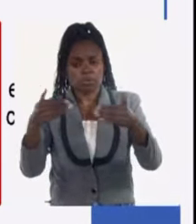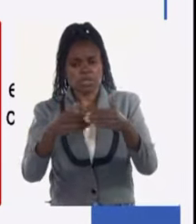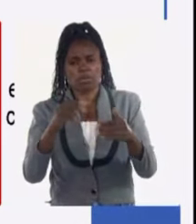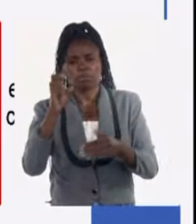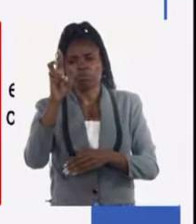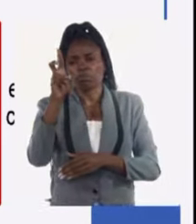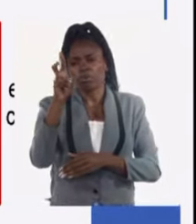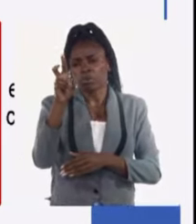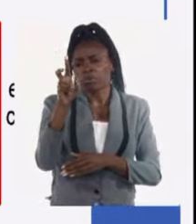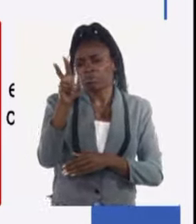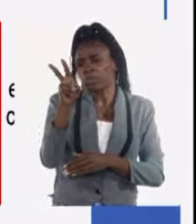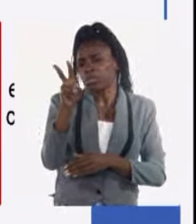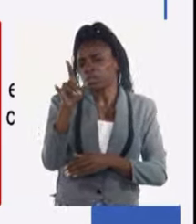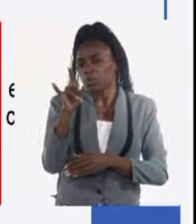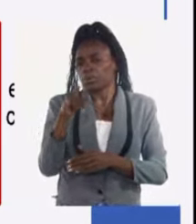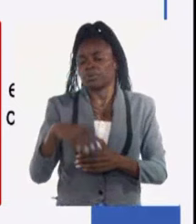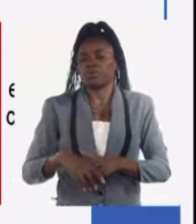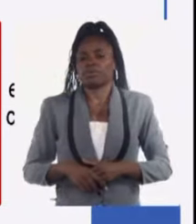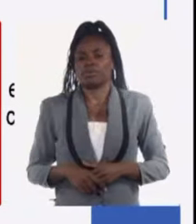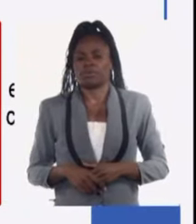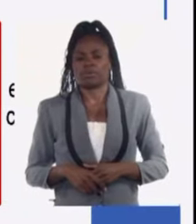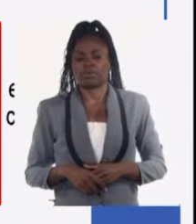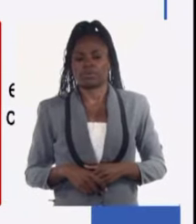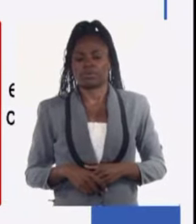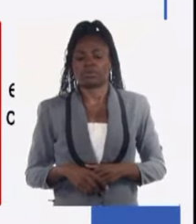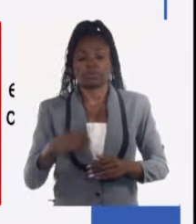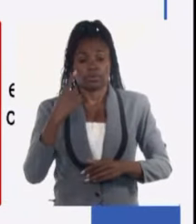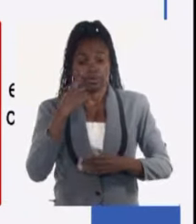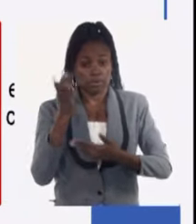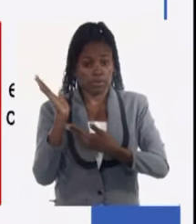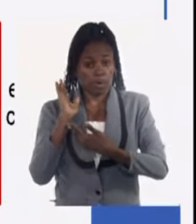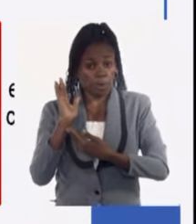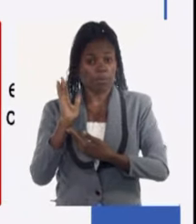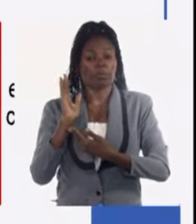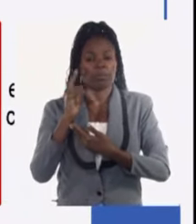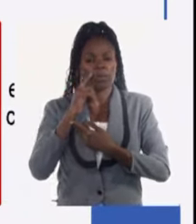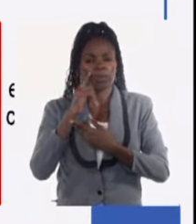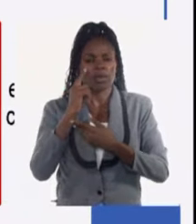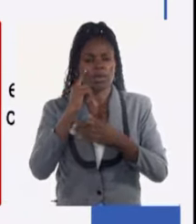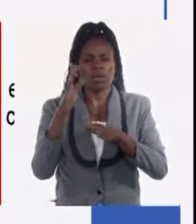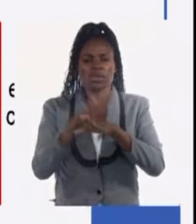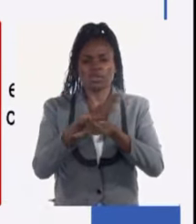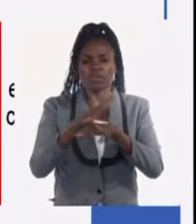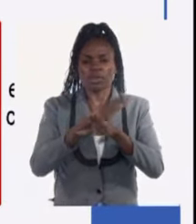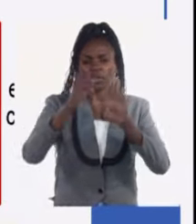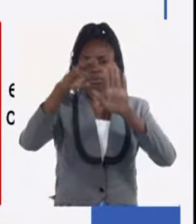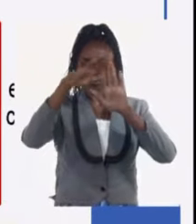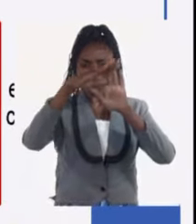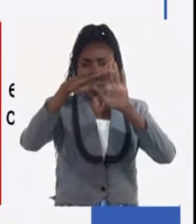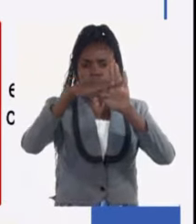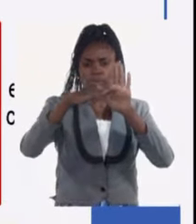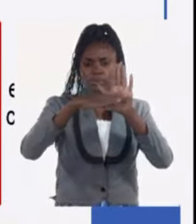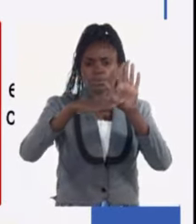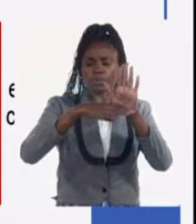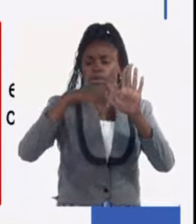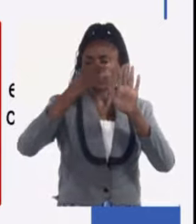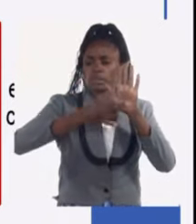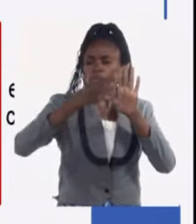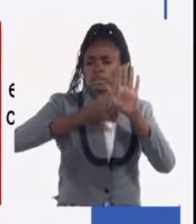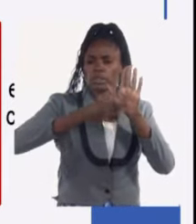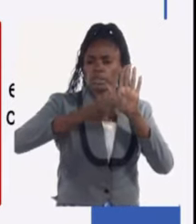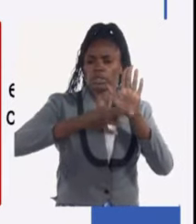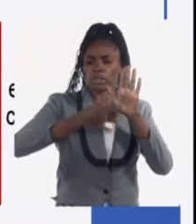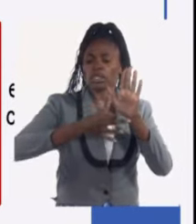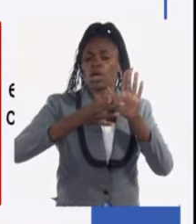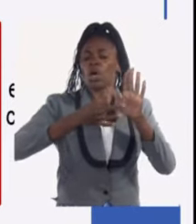pero ahí también se lo hemos traído con una división, apertura por los diferentes segmentos. Porque cuando hablamos de